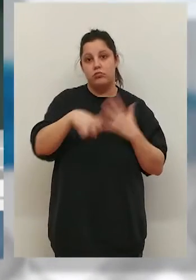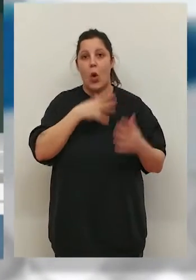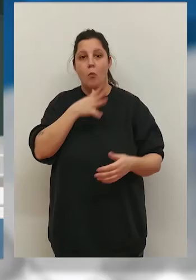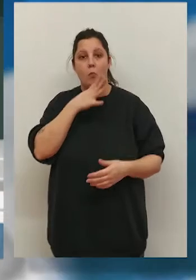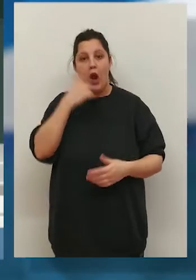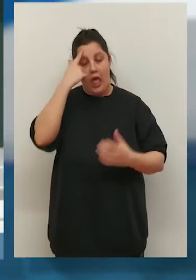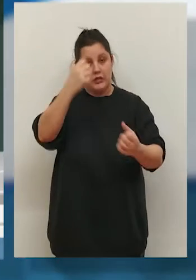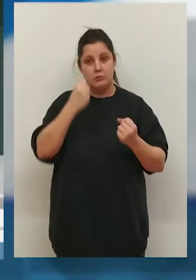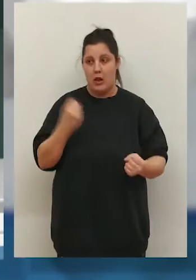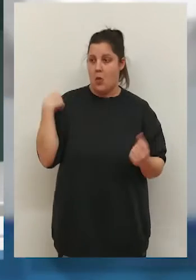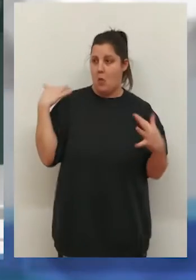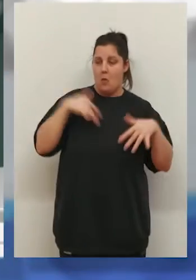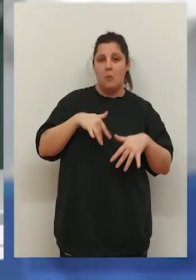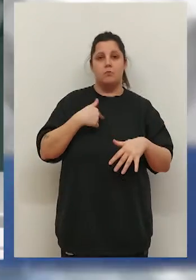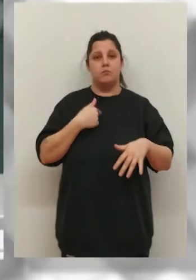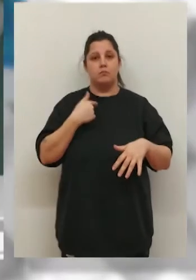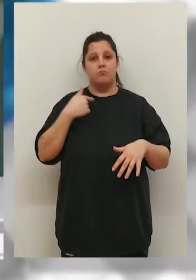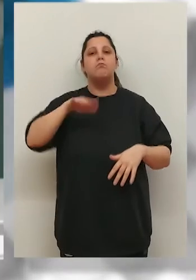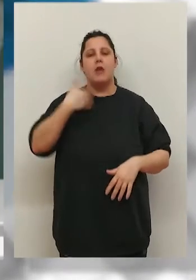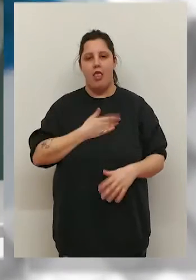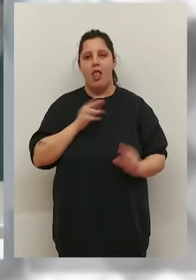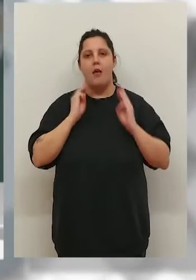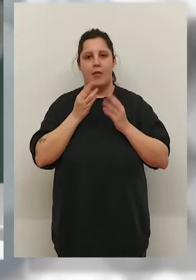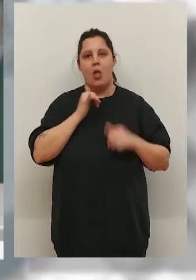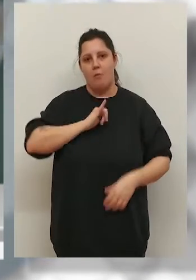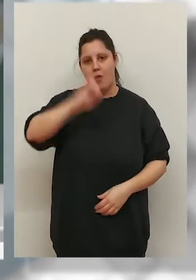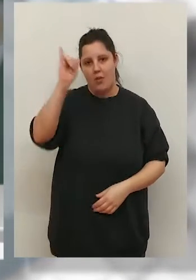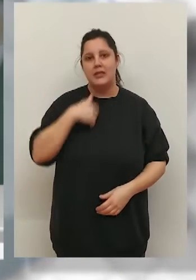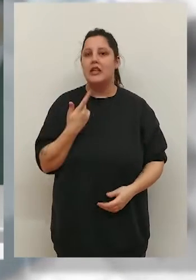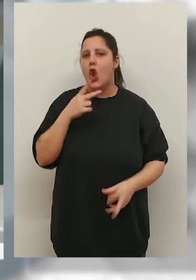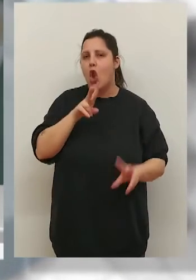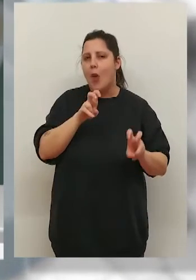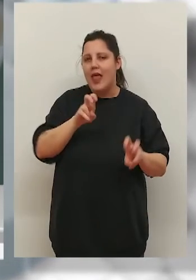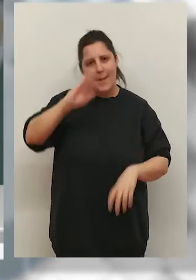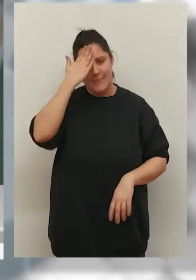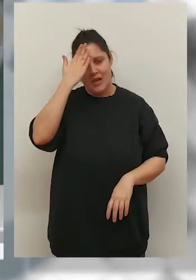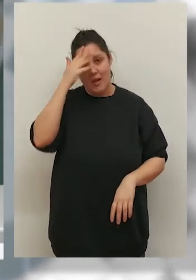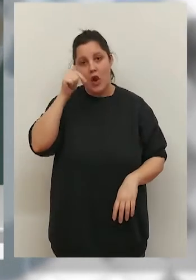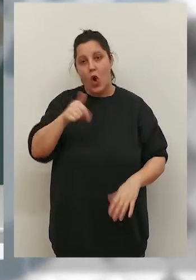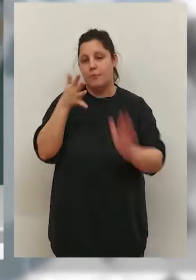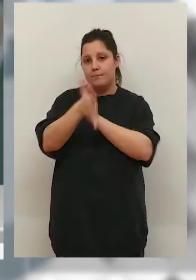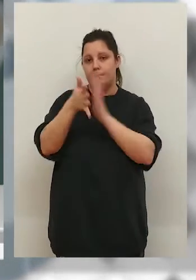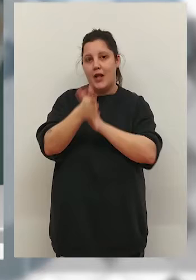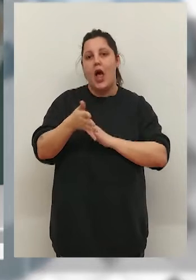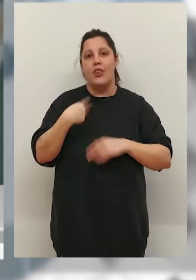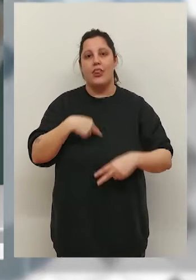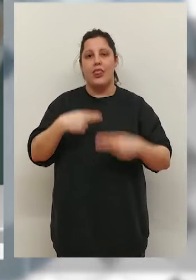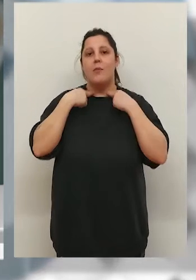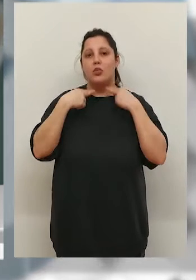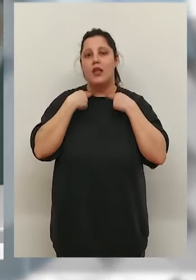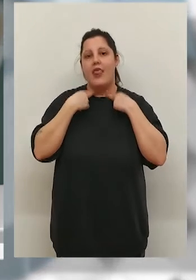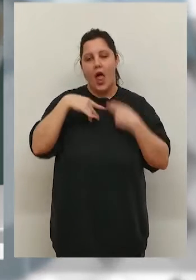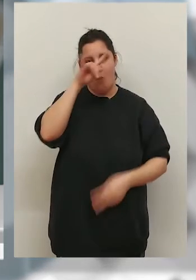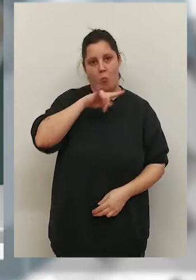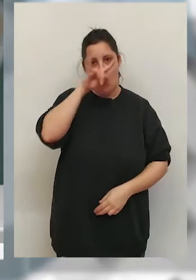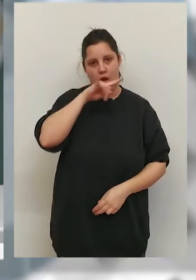que tras las comparecencias de expertos de las pasadas semanas llega mañana al Pleno del Parlamento y cuyas principales novedades ha dado a conocer esta mañana